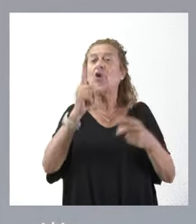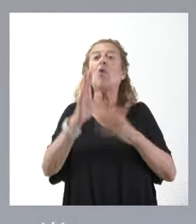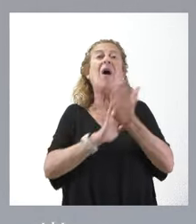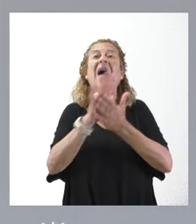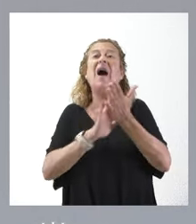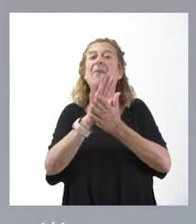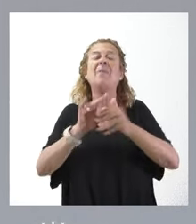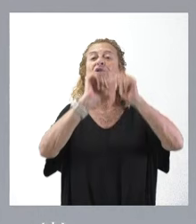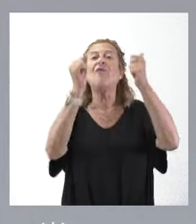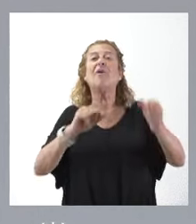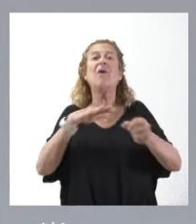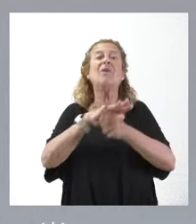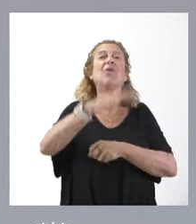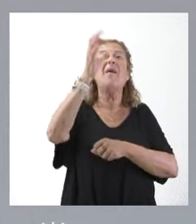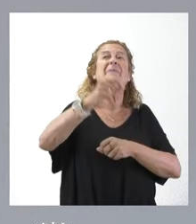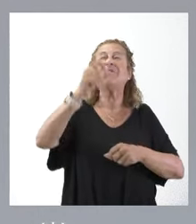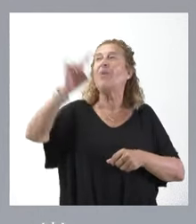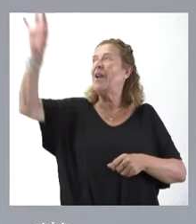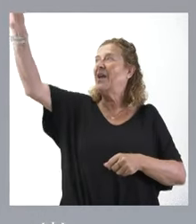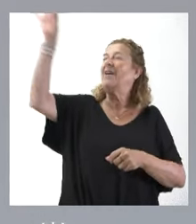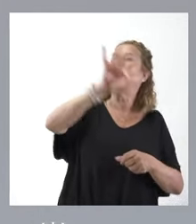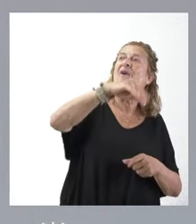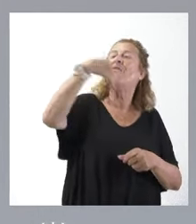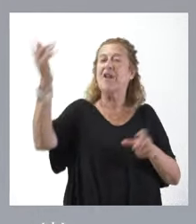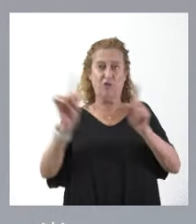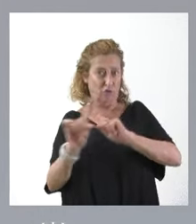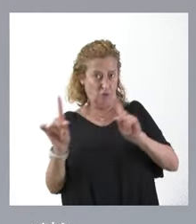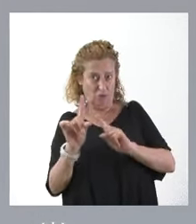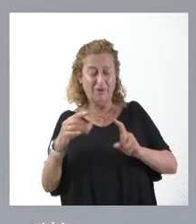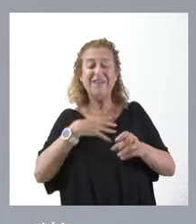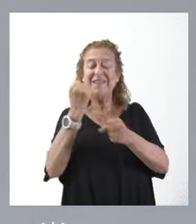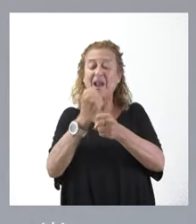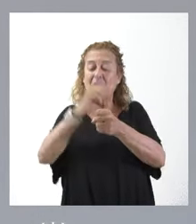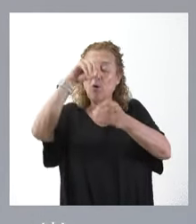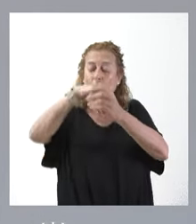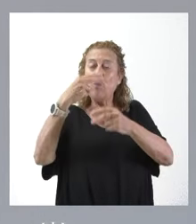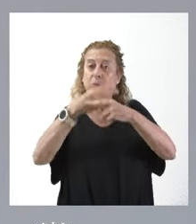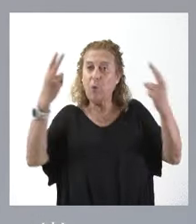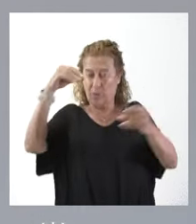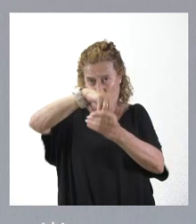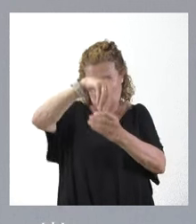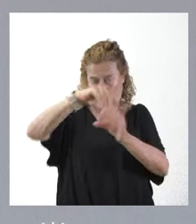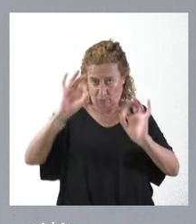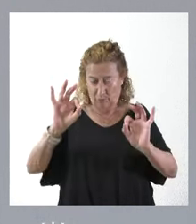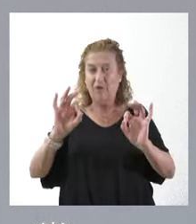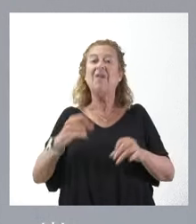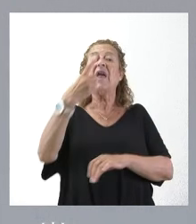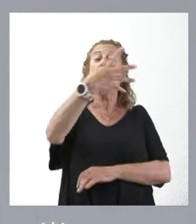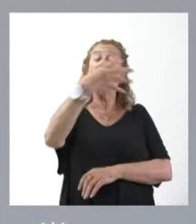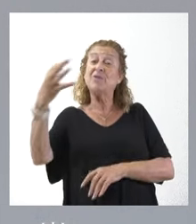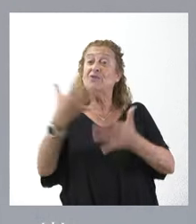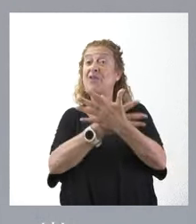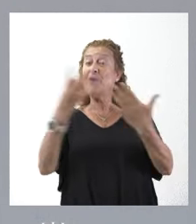fórmulas de cobertura de personal eventual político, estamos hablando de empleados públicos. Pues bien, de los 419